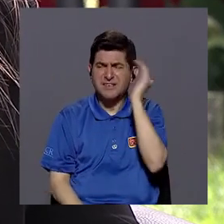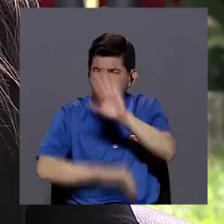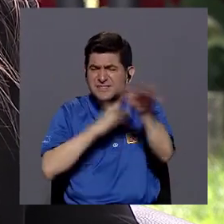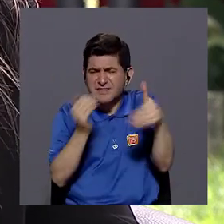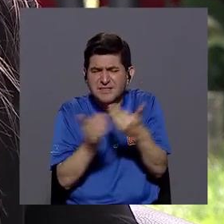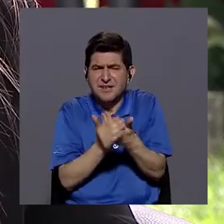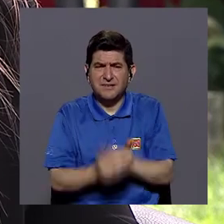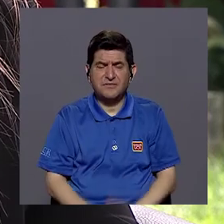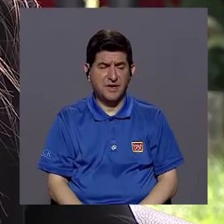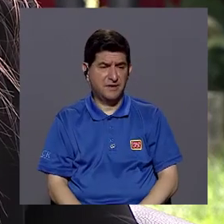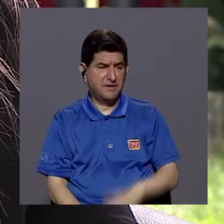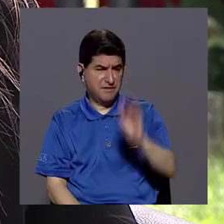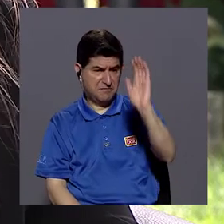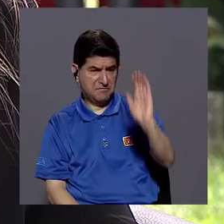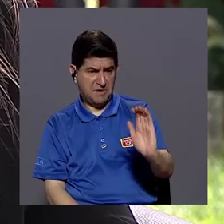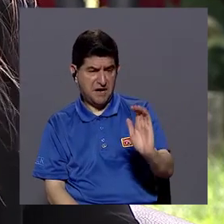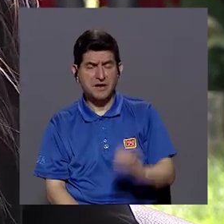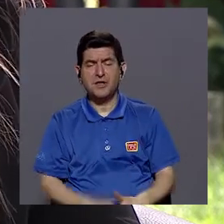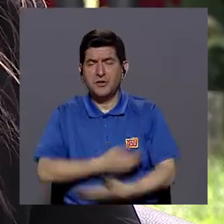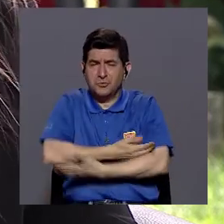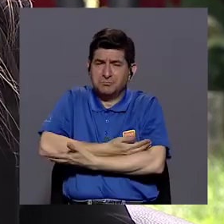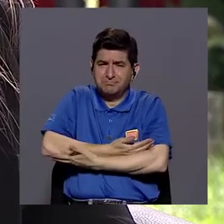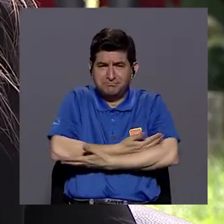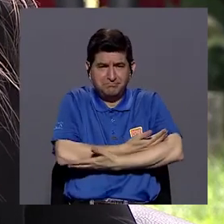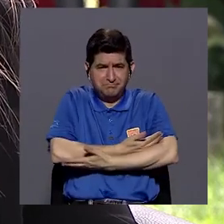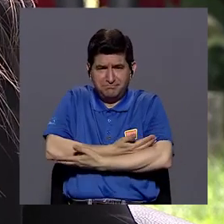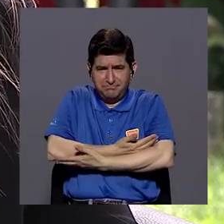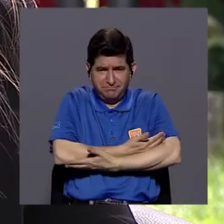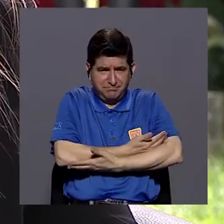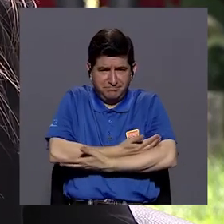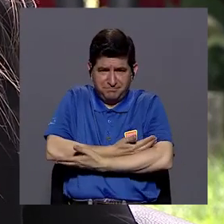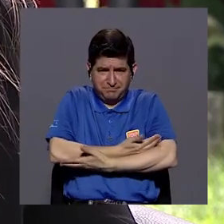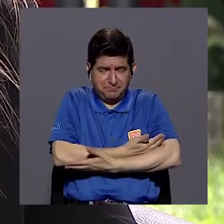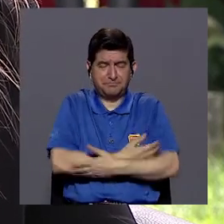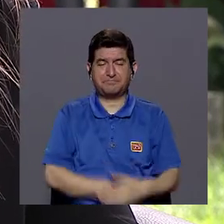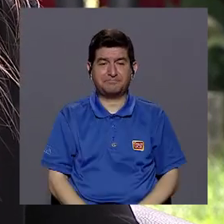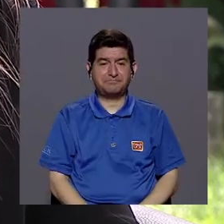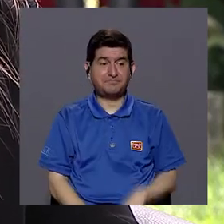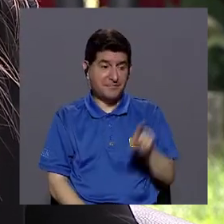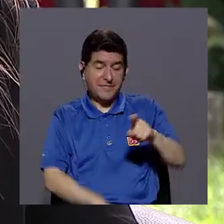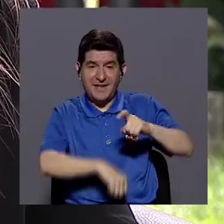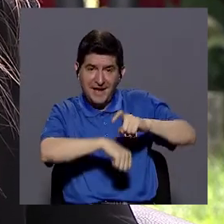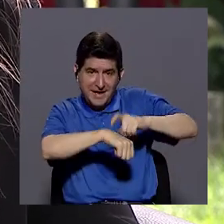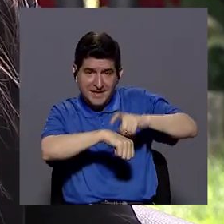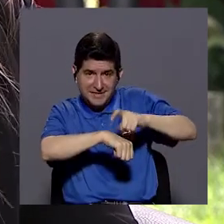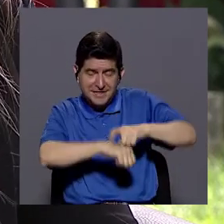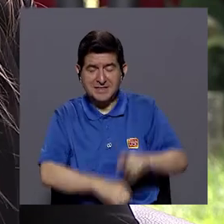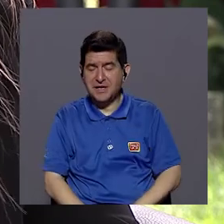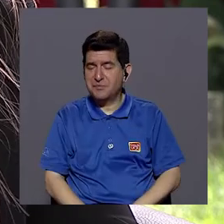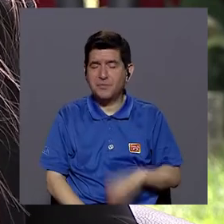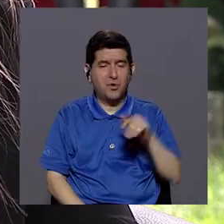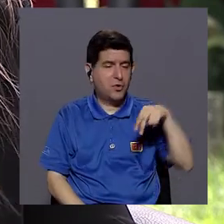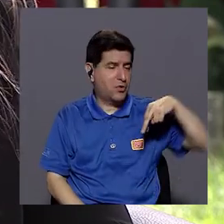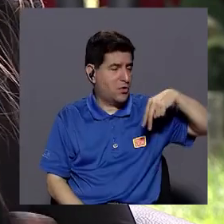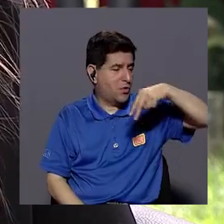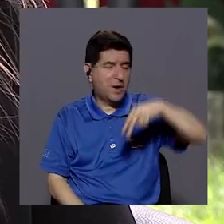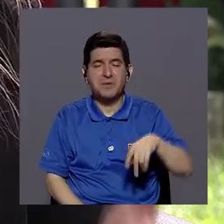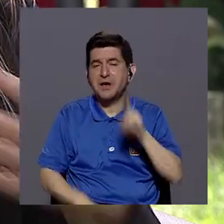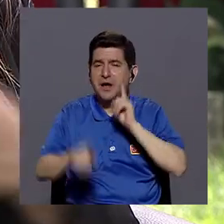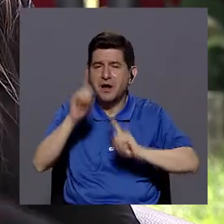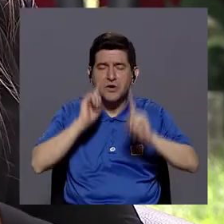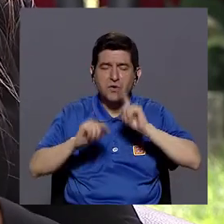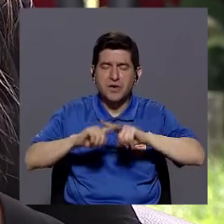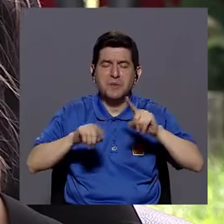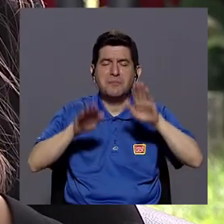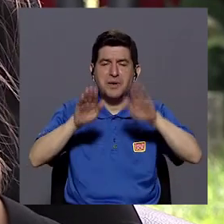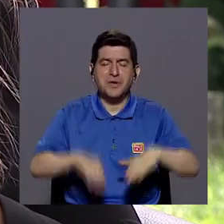sabemos todos, que cuando el niño está bebé o la niña está bebé y todavía no camina, llora, pero